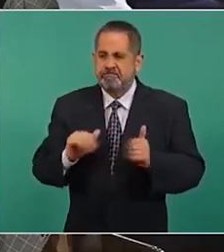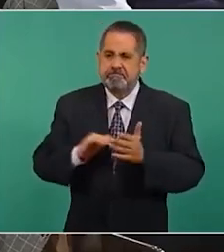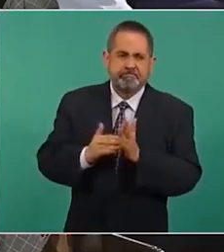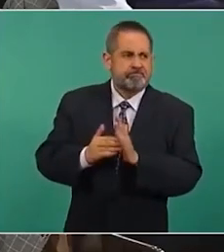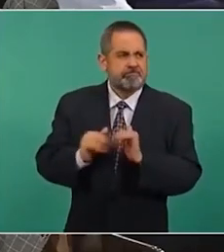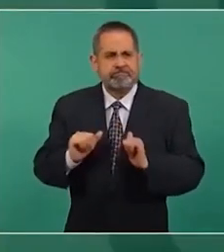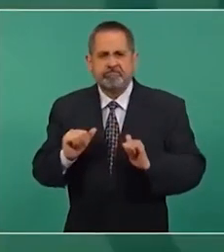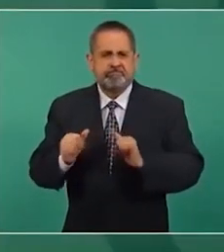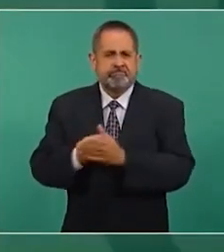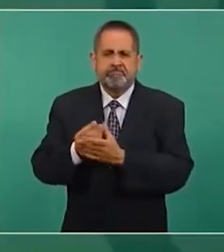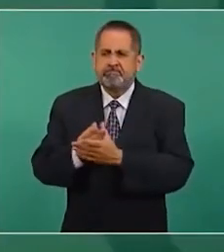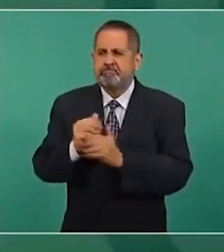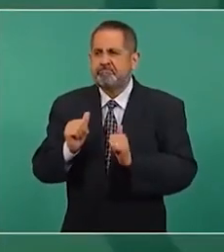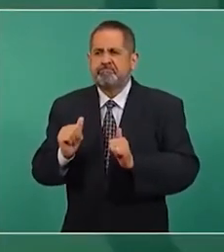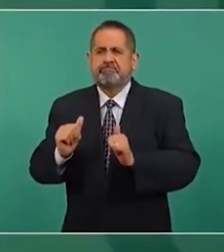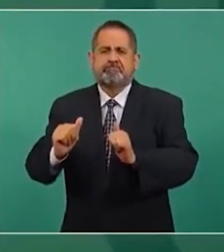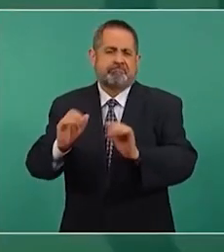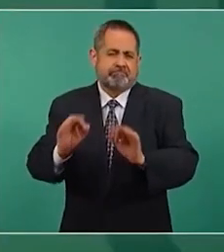vidas